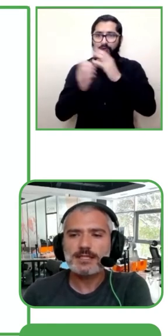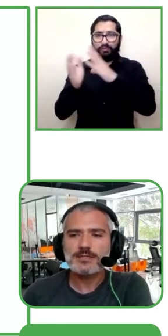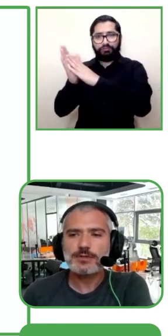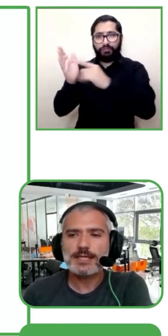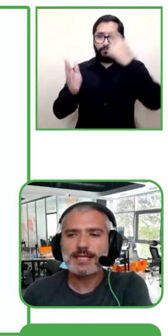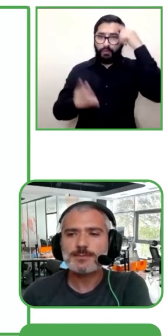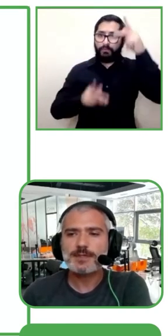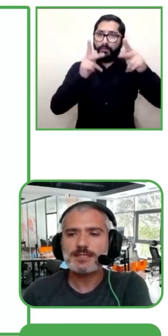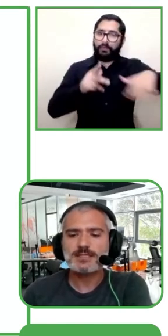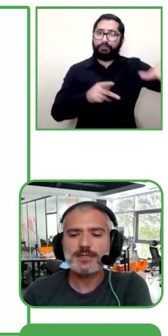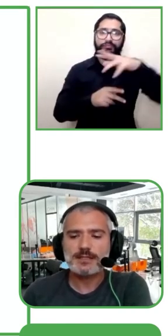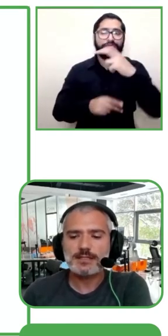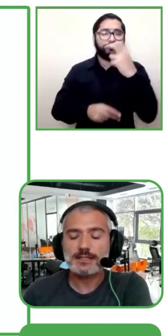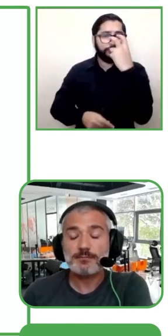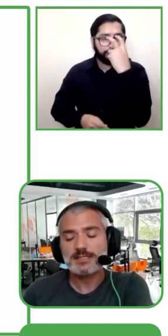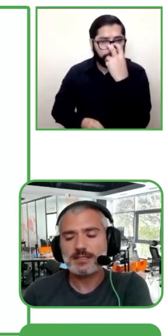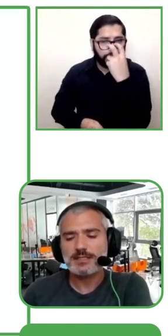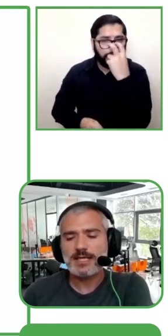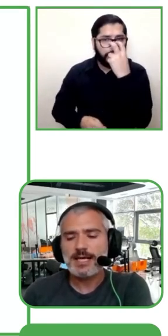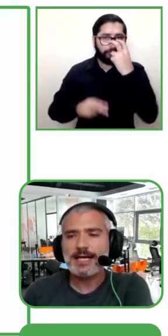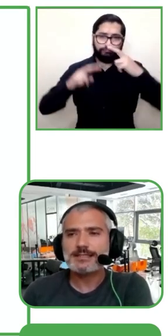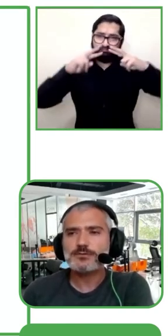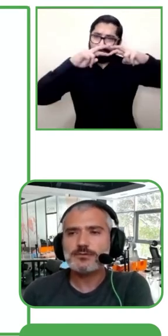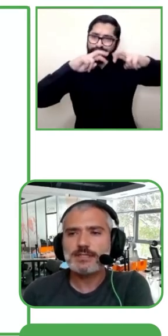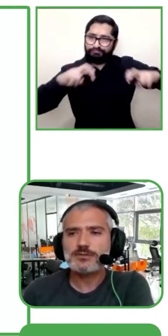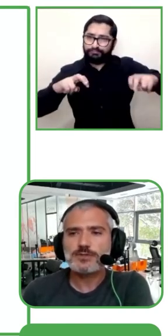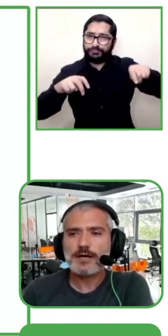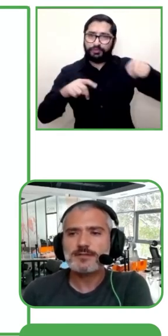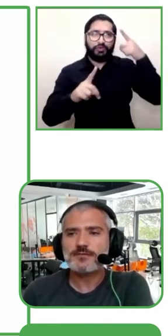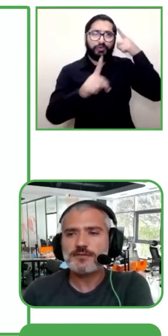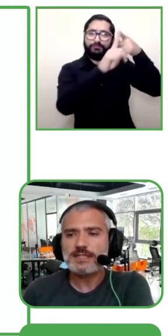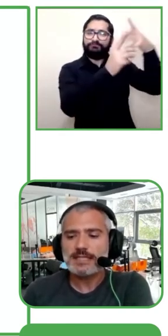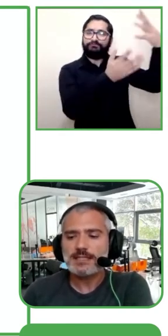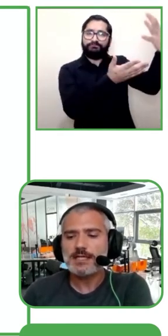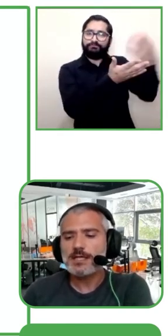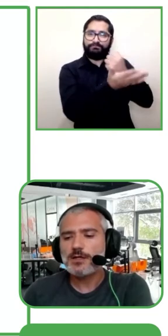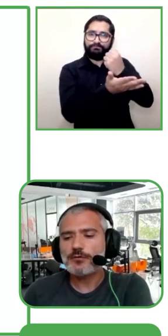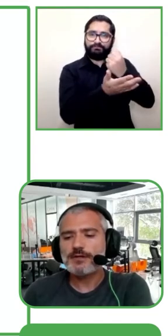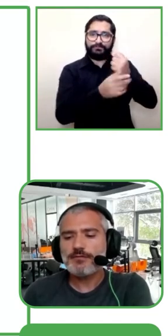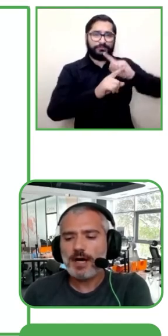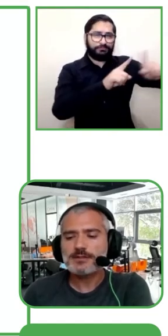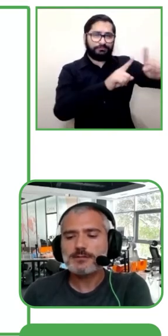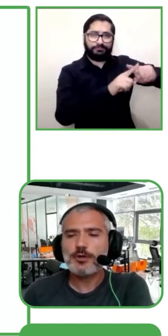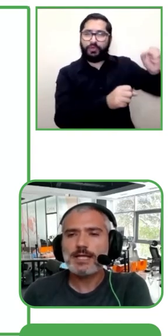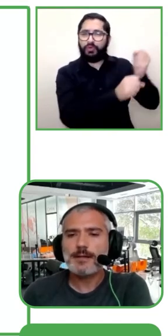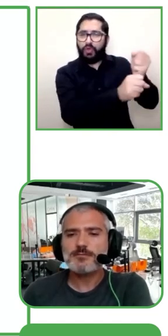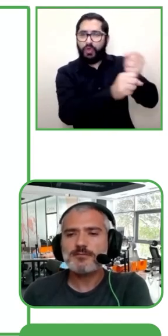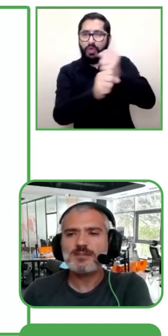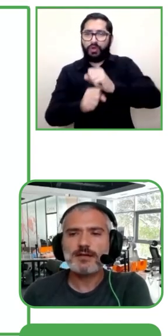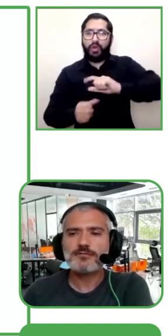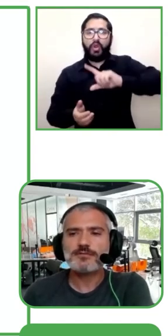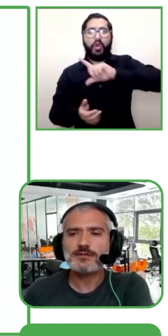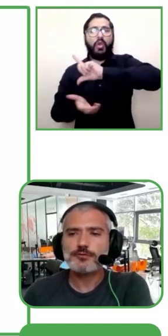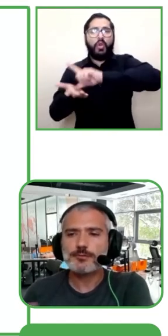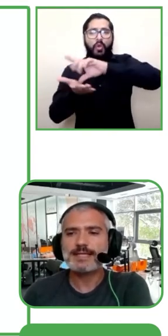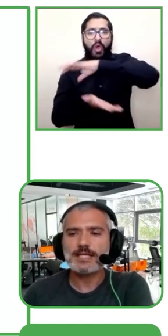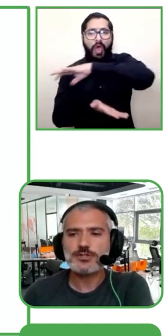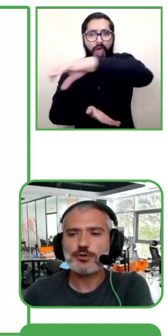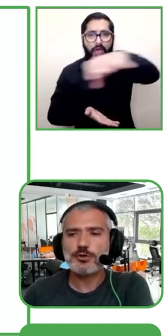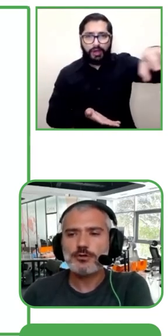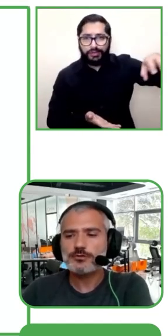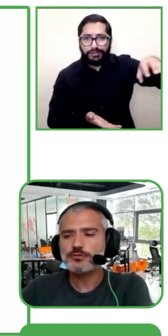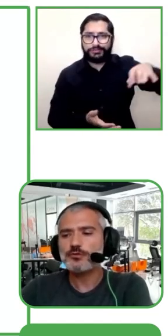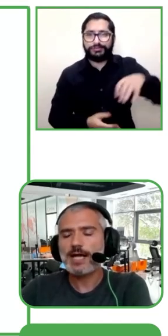después trabajé en diferentes compañías para tener experiencia en los negocios y en el 2015 fundamos